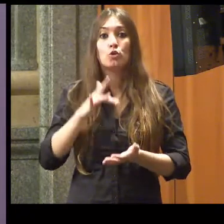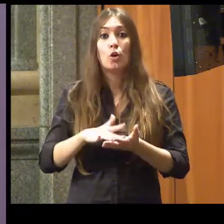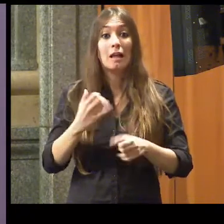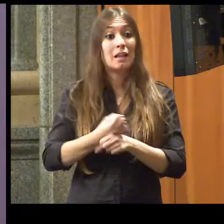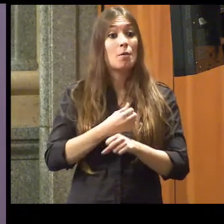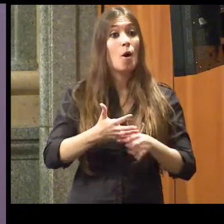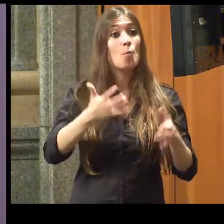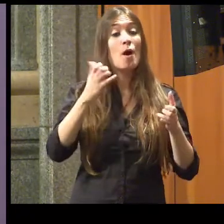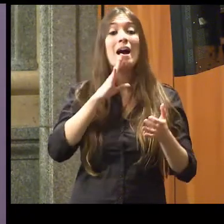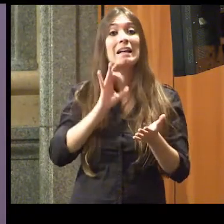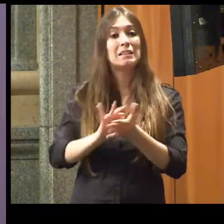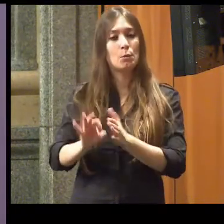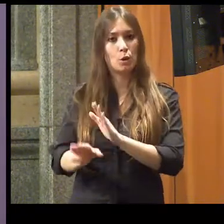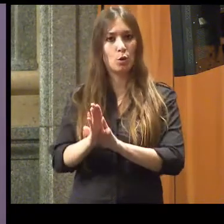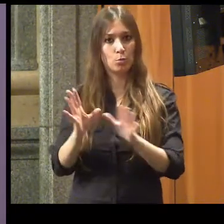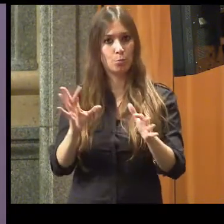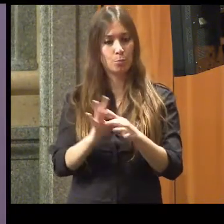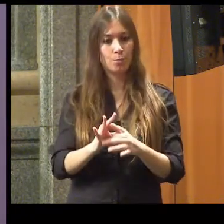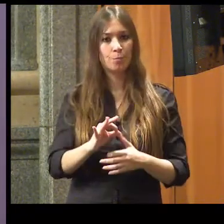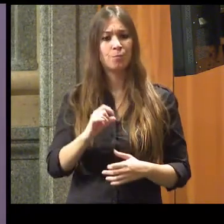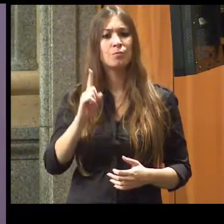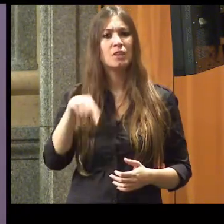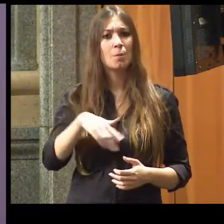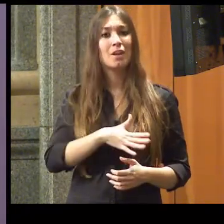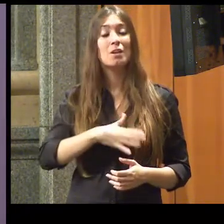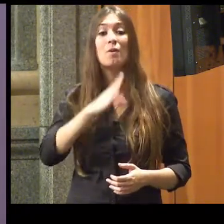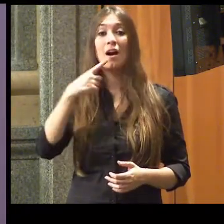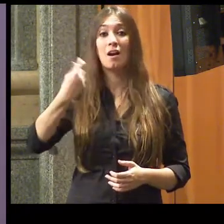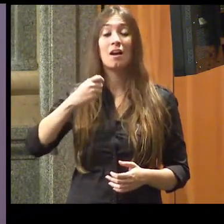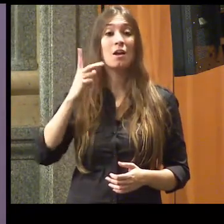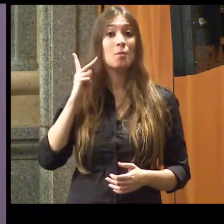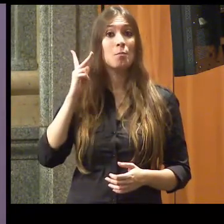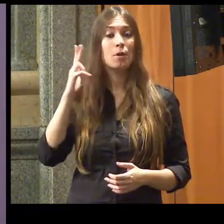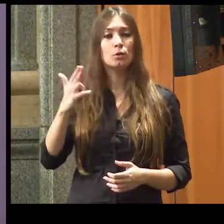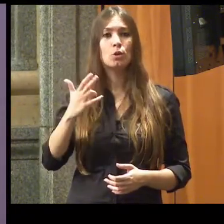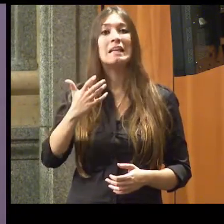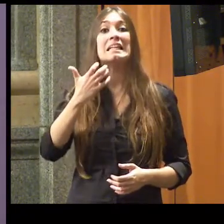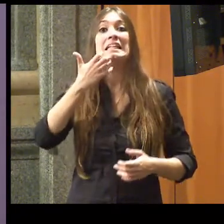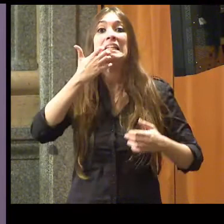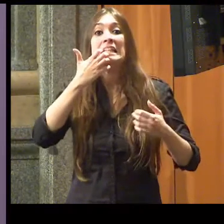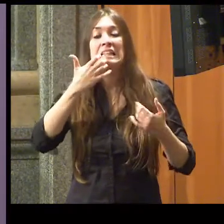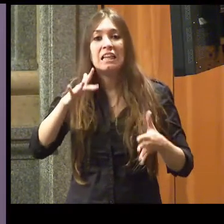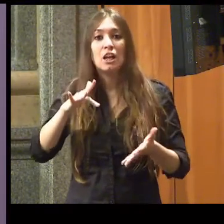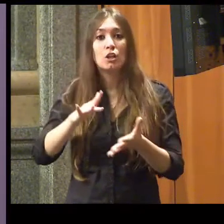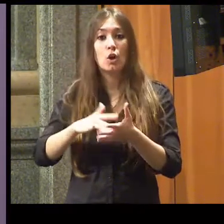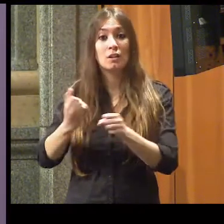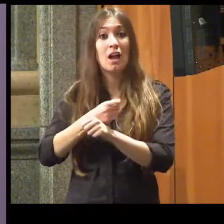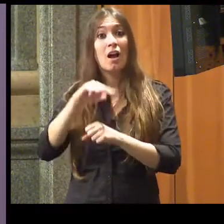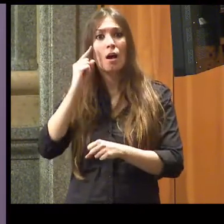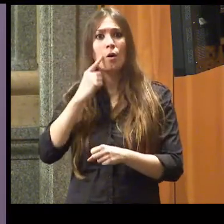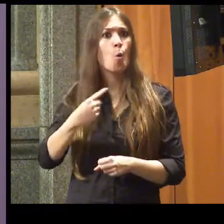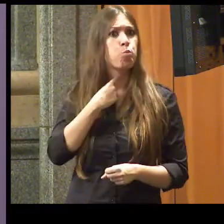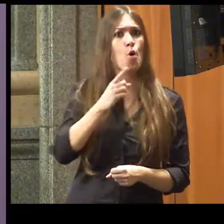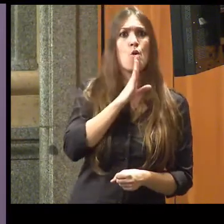trabajo. También queremos que las presiones no se pierdan si se encuentran trabajo.